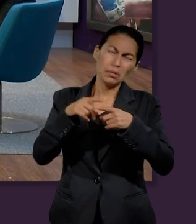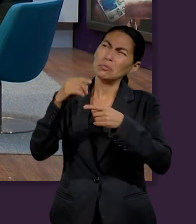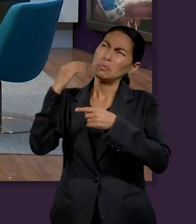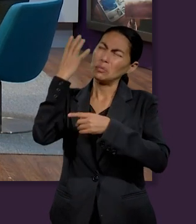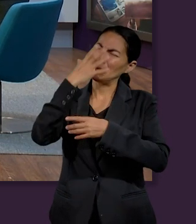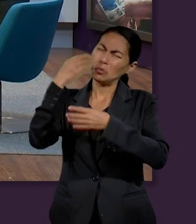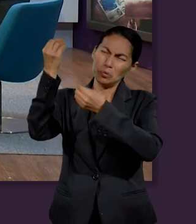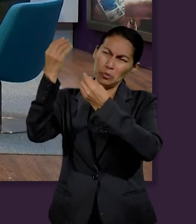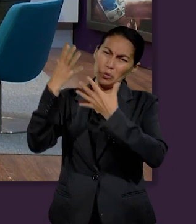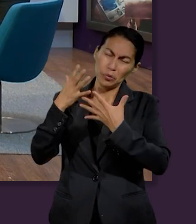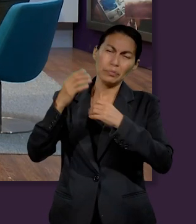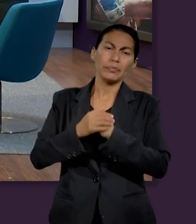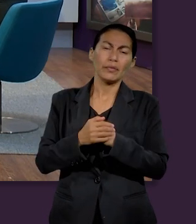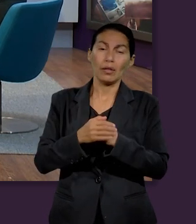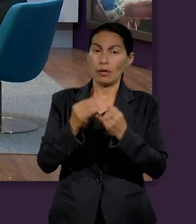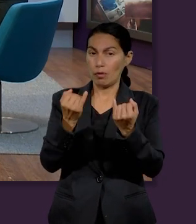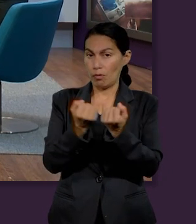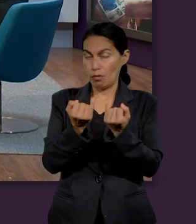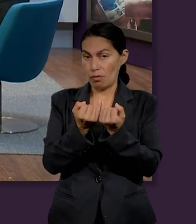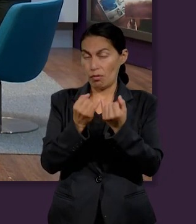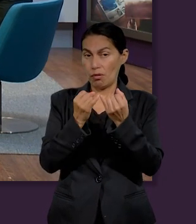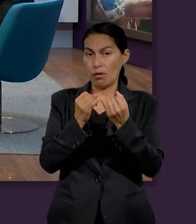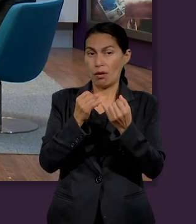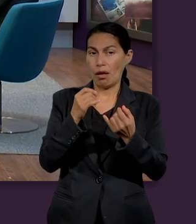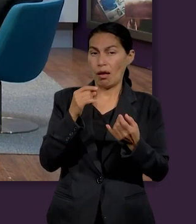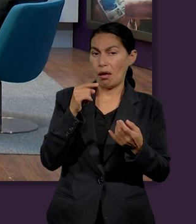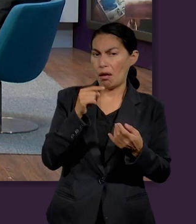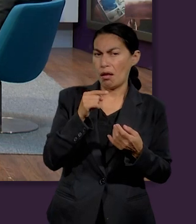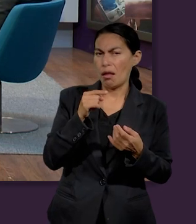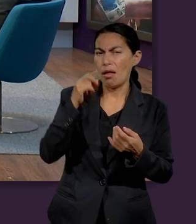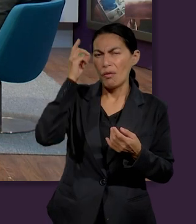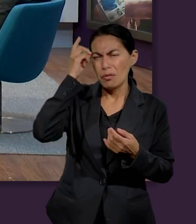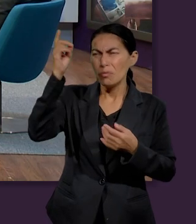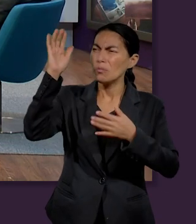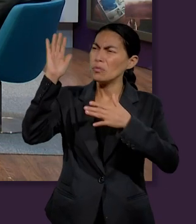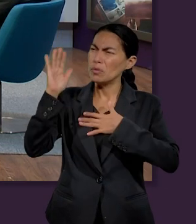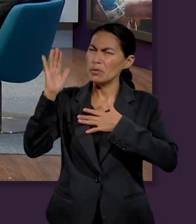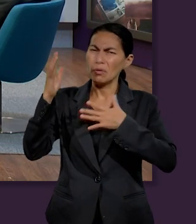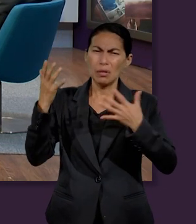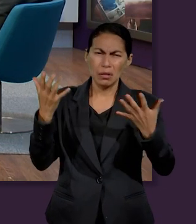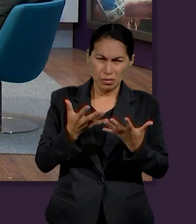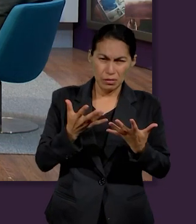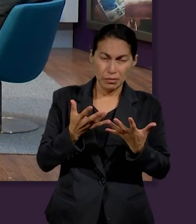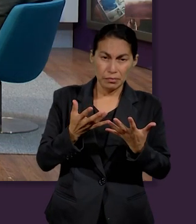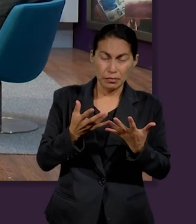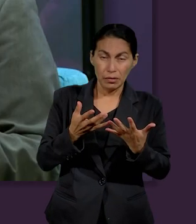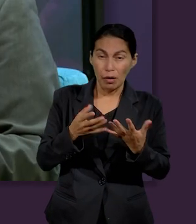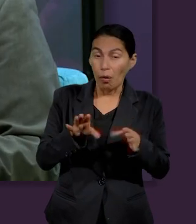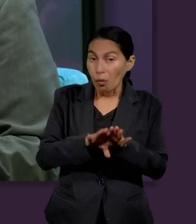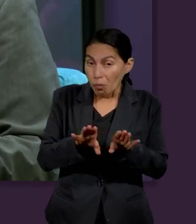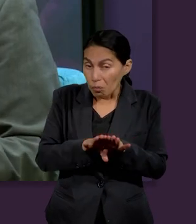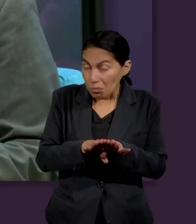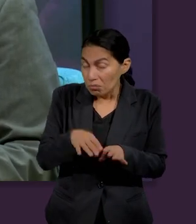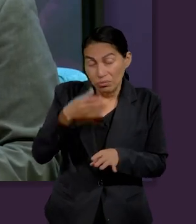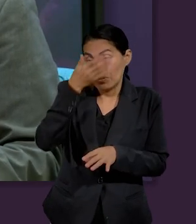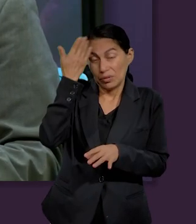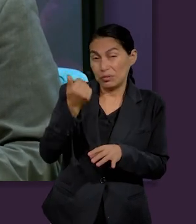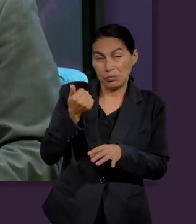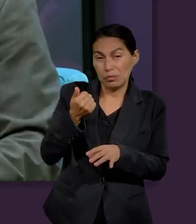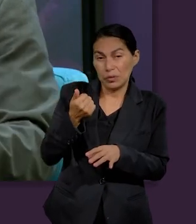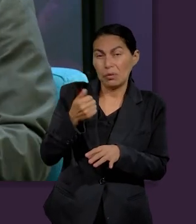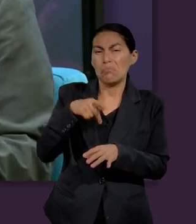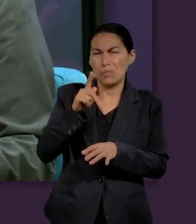promesas y así como se le había prometido a este personaje el Señor iba a actuar de una manera que no